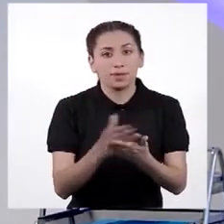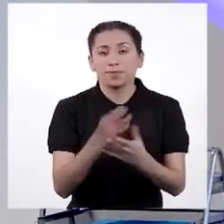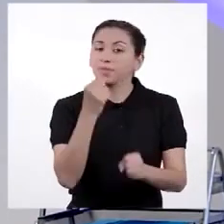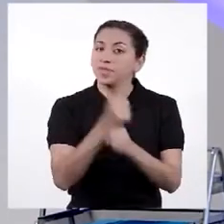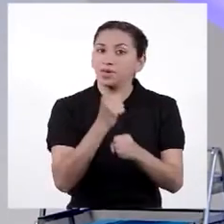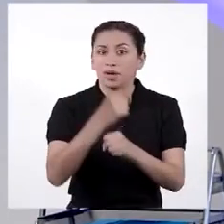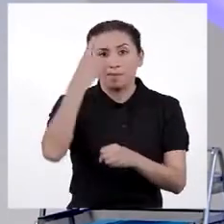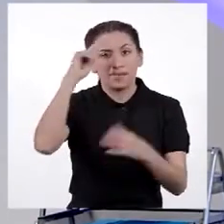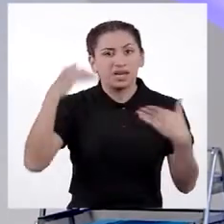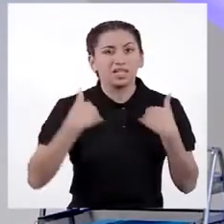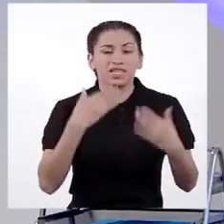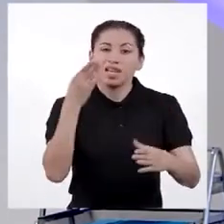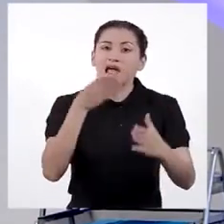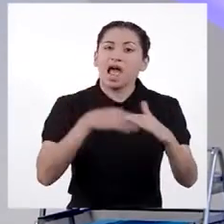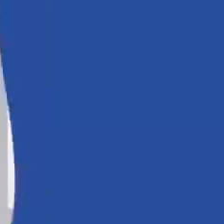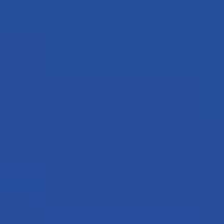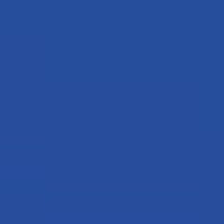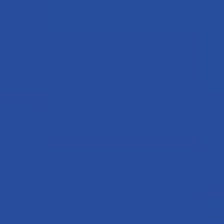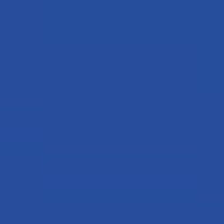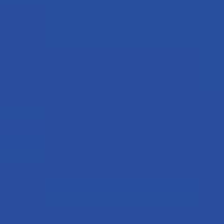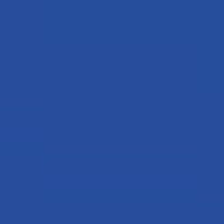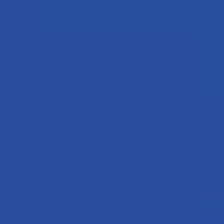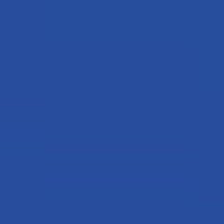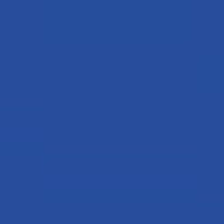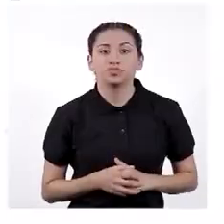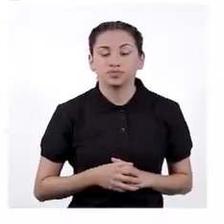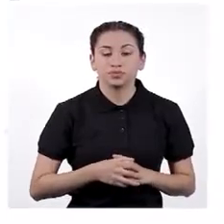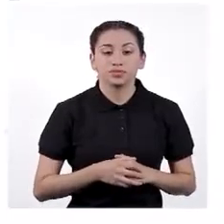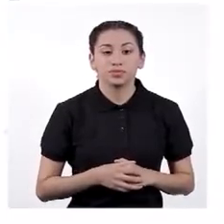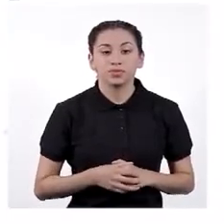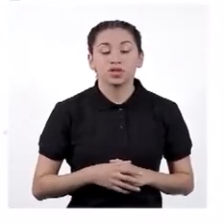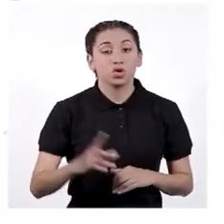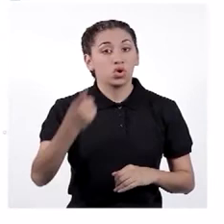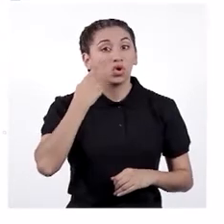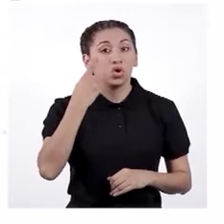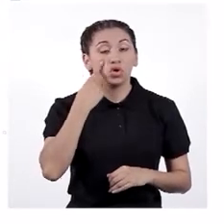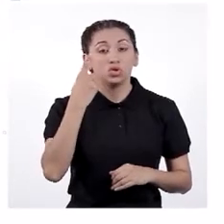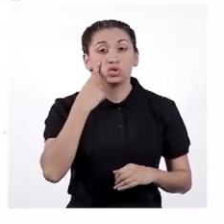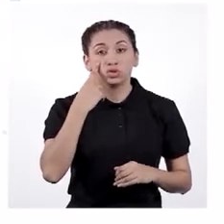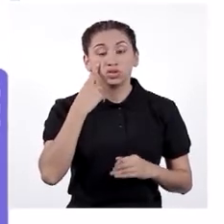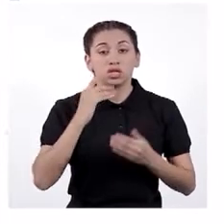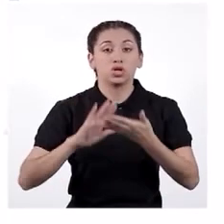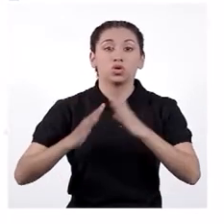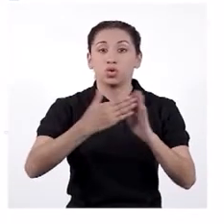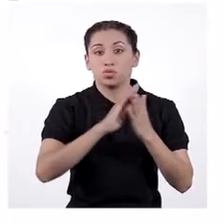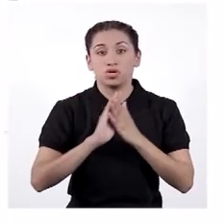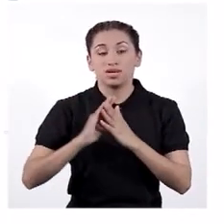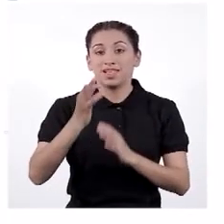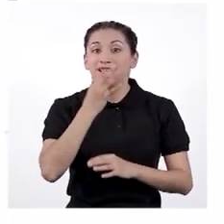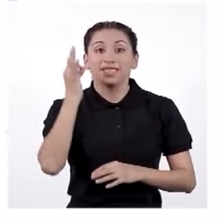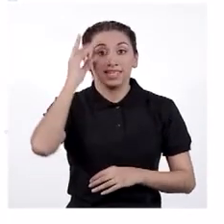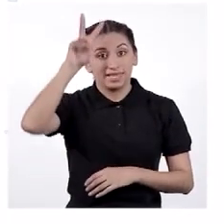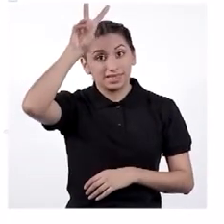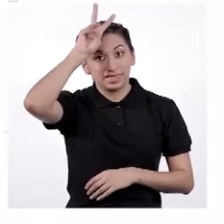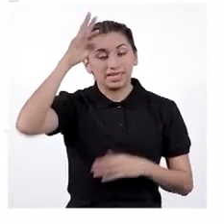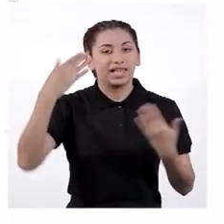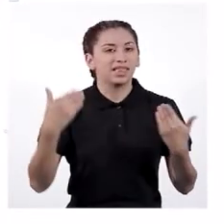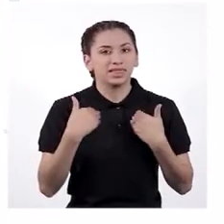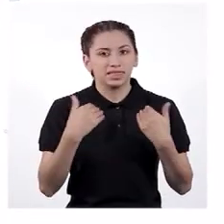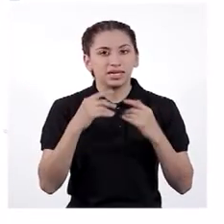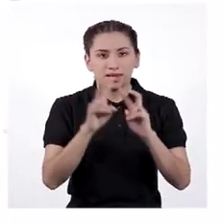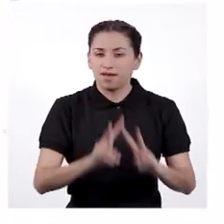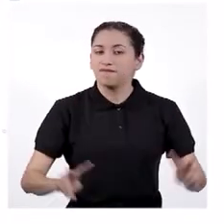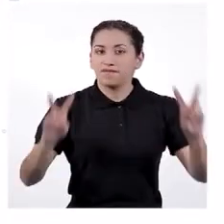trabajando para que tengan acceso a sus derechos. El conocer a los pueblos indígenas nos permite valorar el